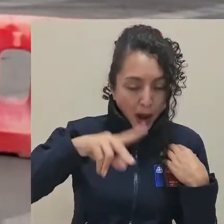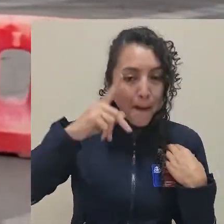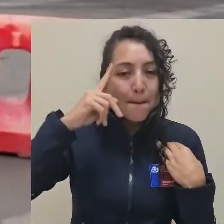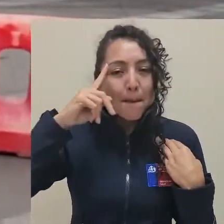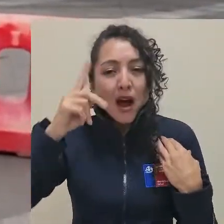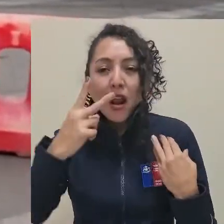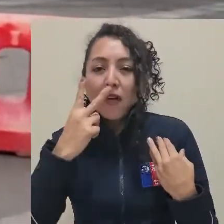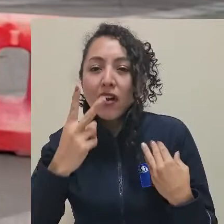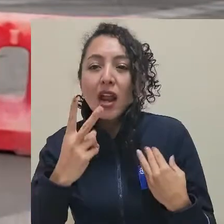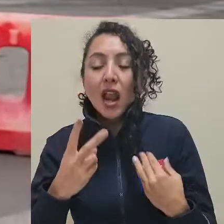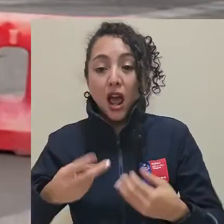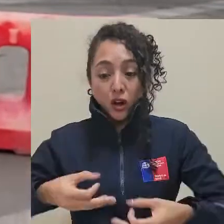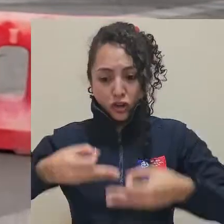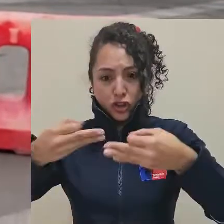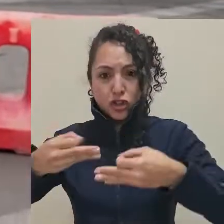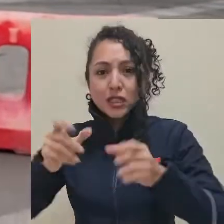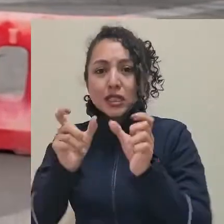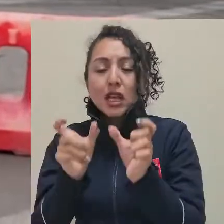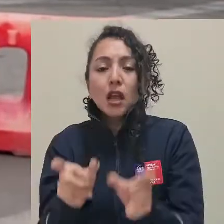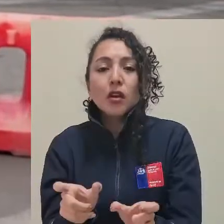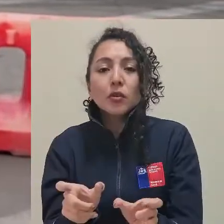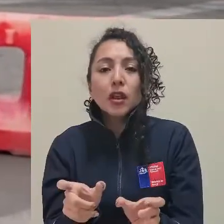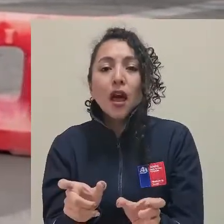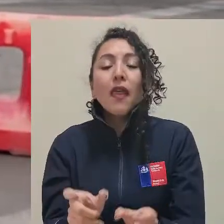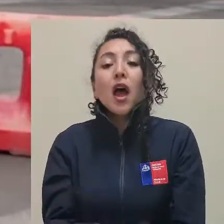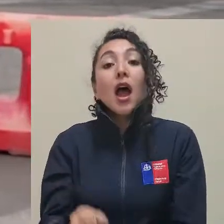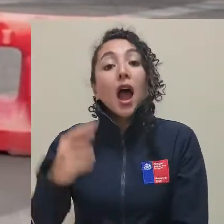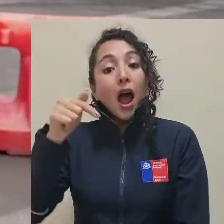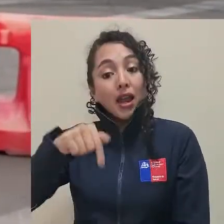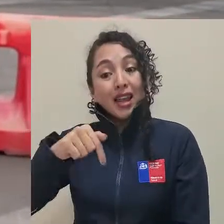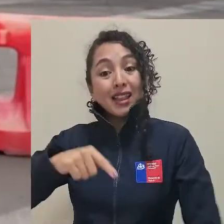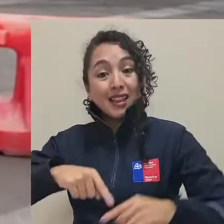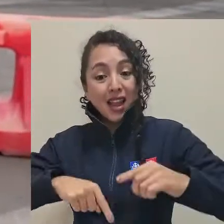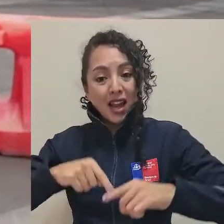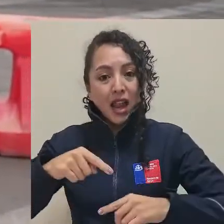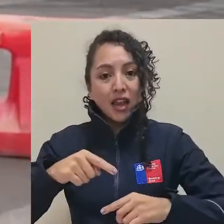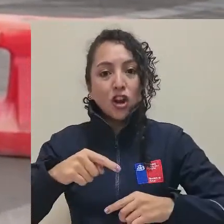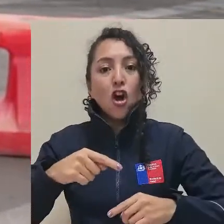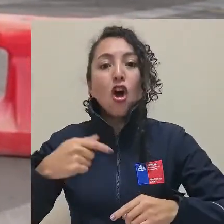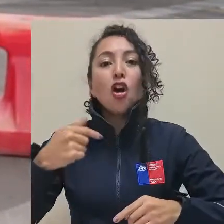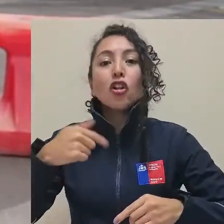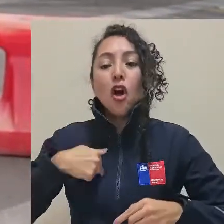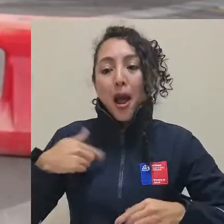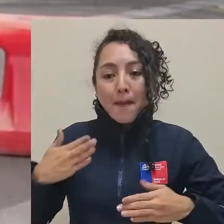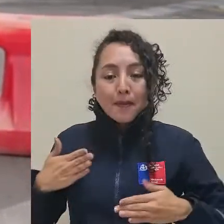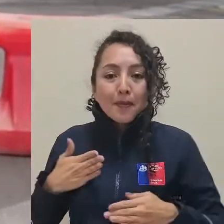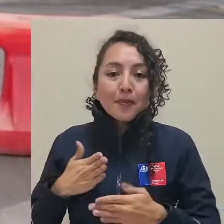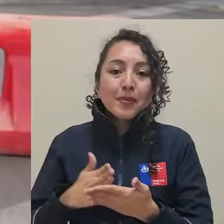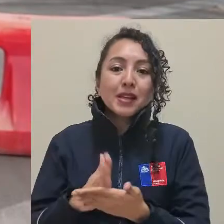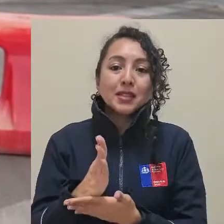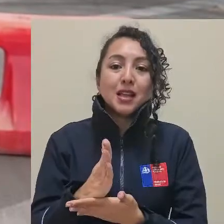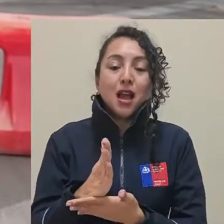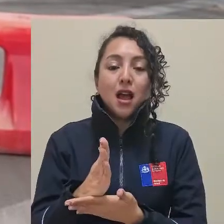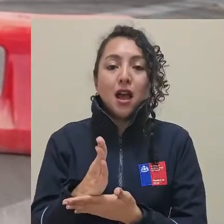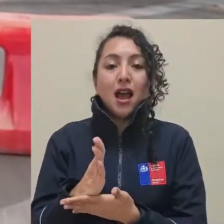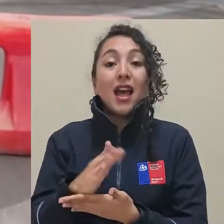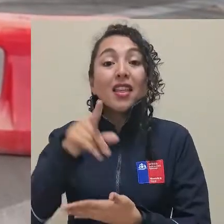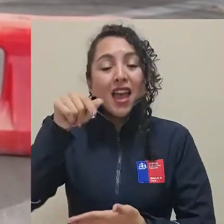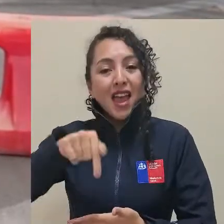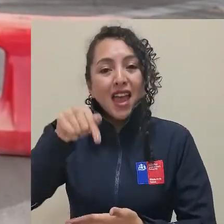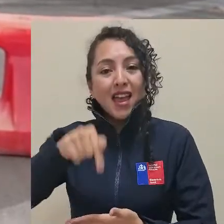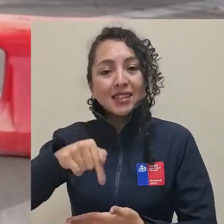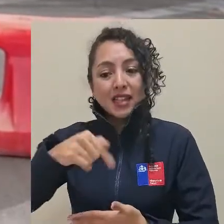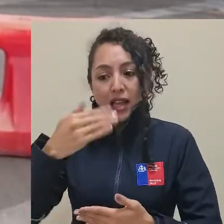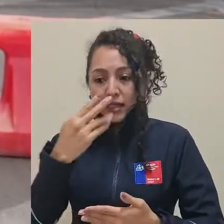máximas condiciones de seguridad y por lo tanto estamos aquí en el terreno en la puesta en marcha de